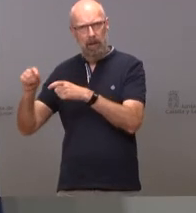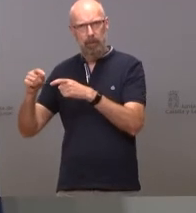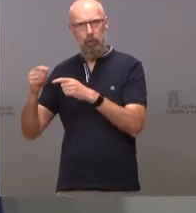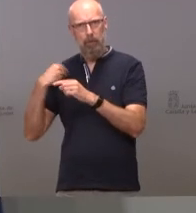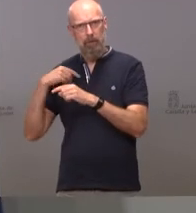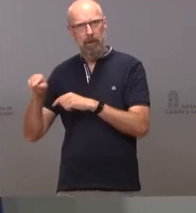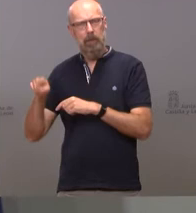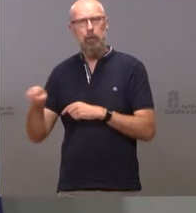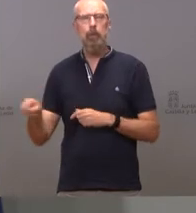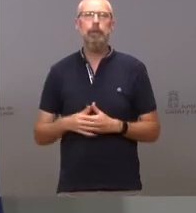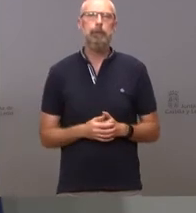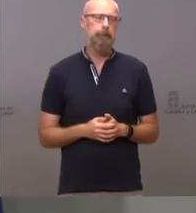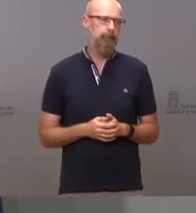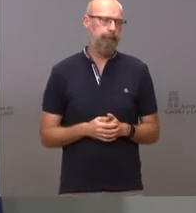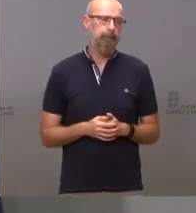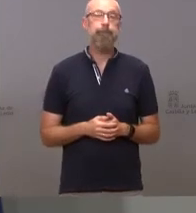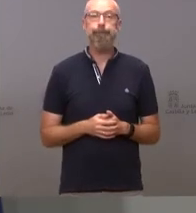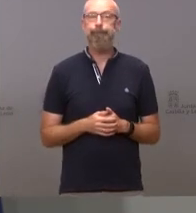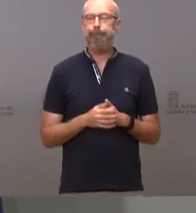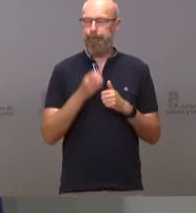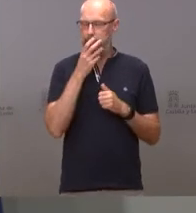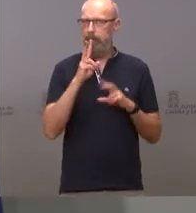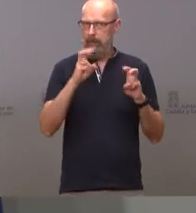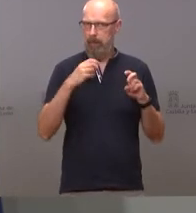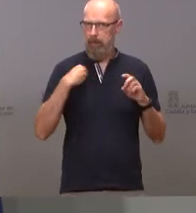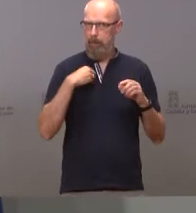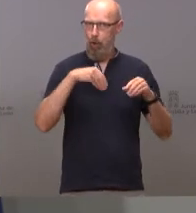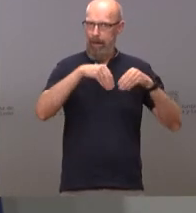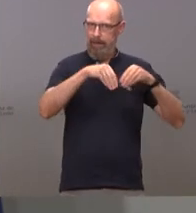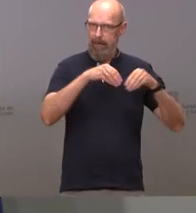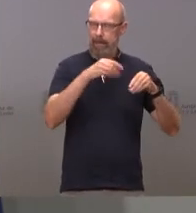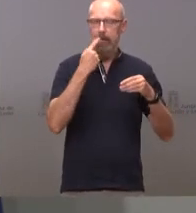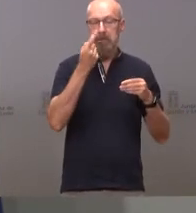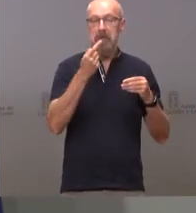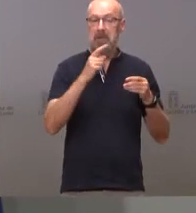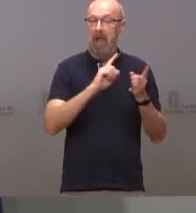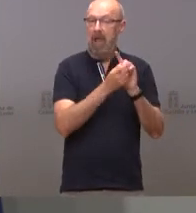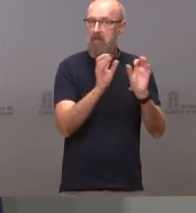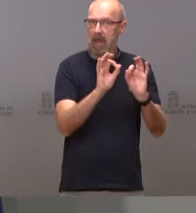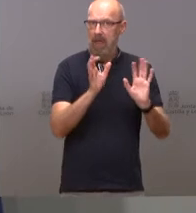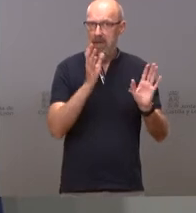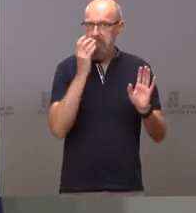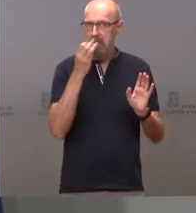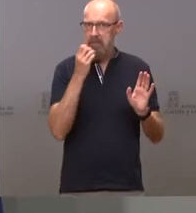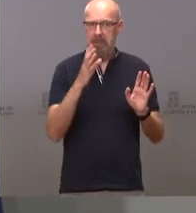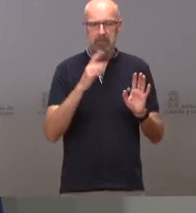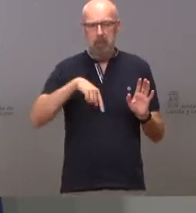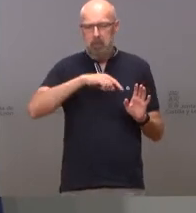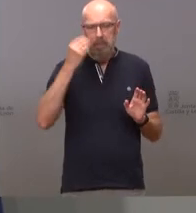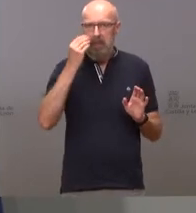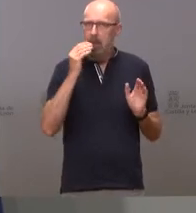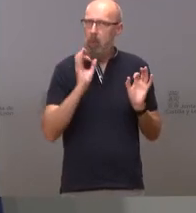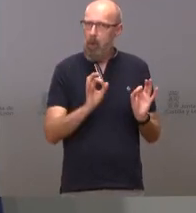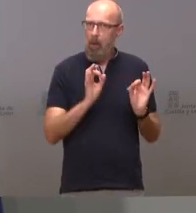Bien sobre nuestra estrategia no no tenemos intención de cambiarla todo lo contrario ¿por qué? porque